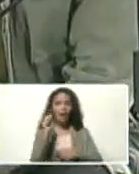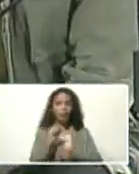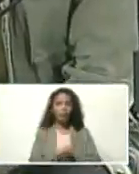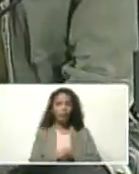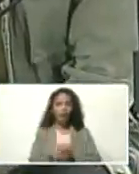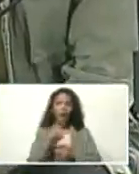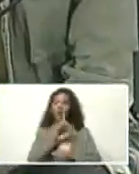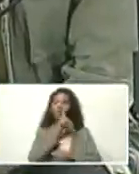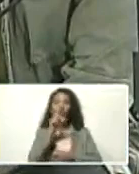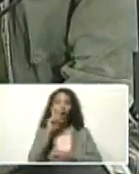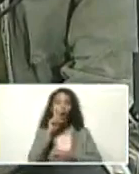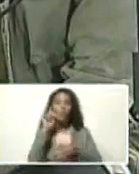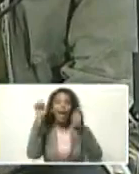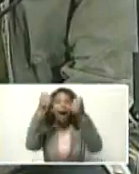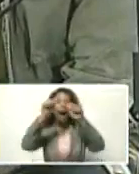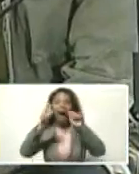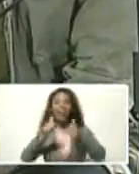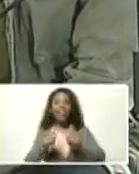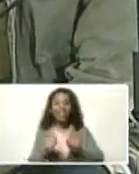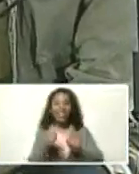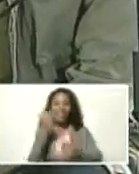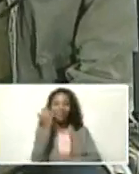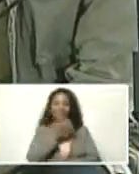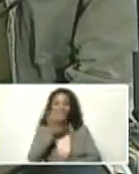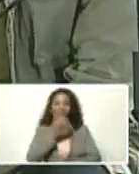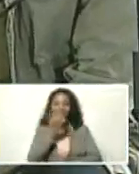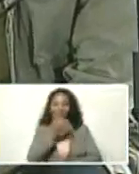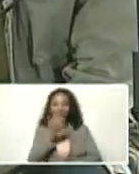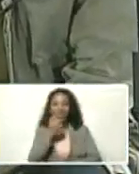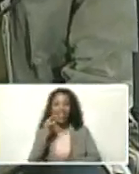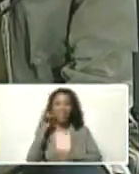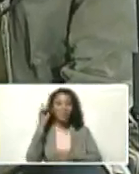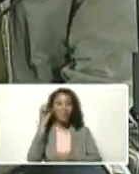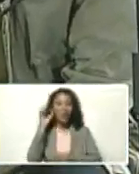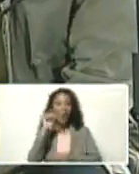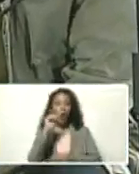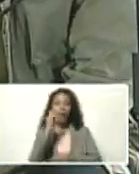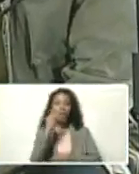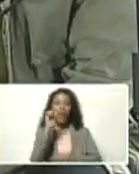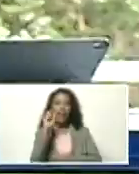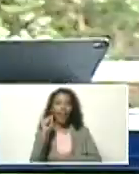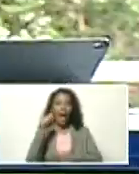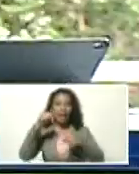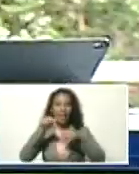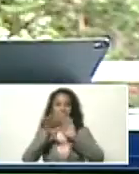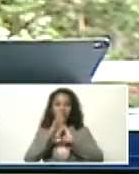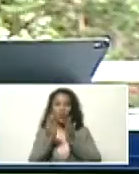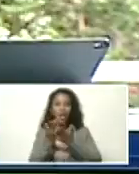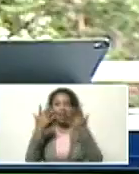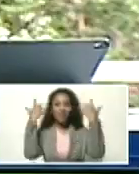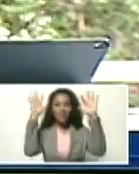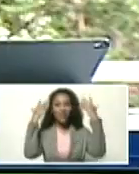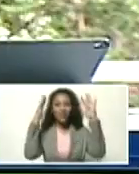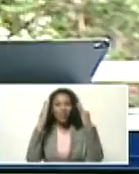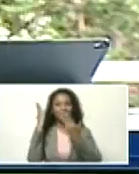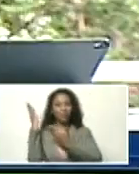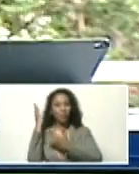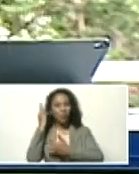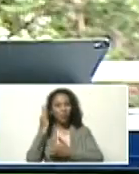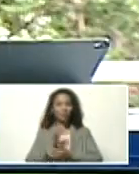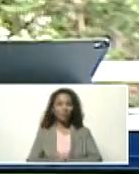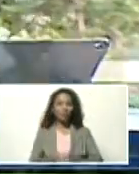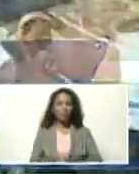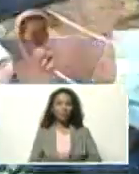artístico, Presidente. El nombre artístico, Oriana Cantora. De aquí para el mundo. Un aplauso, Oriana. Muchas gracias.